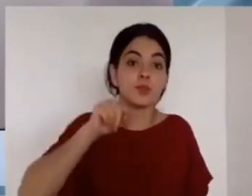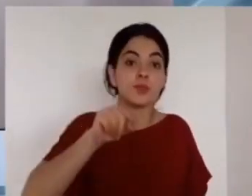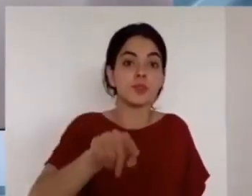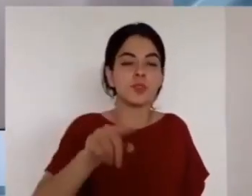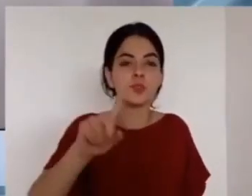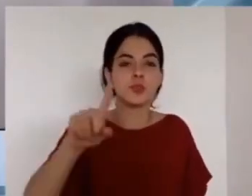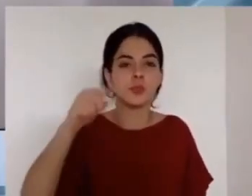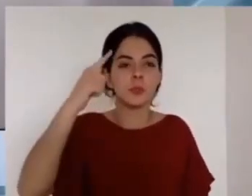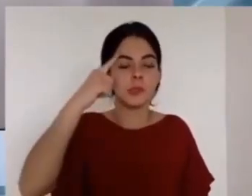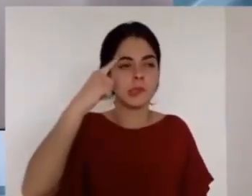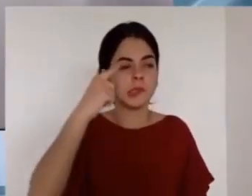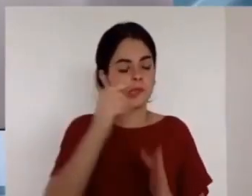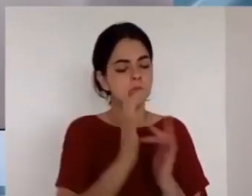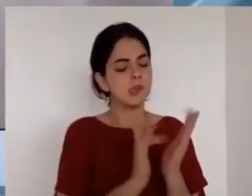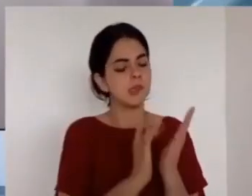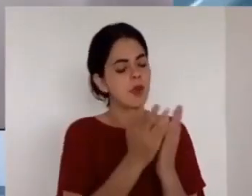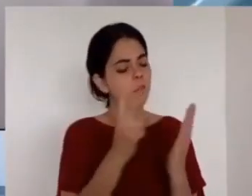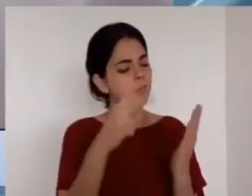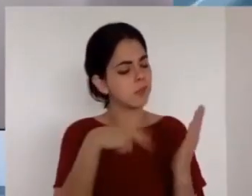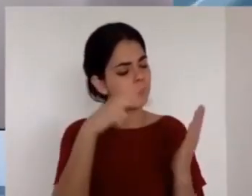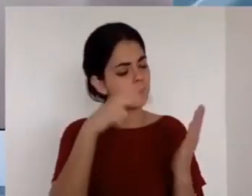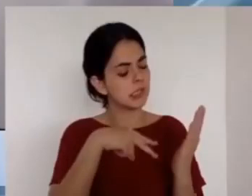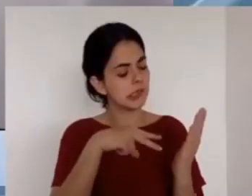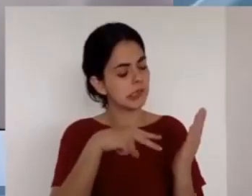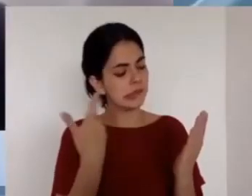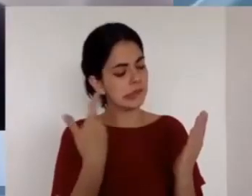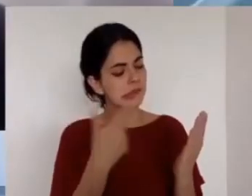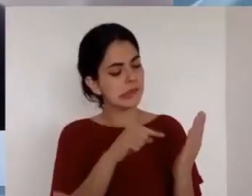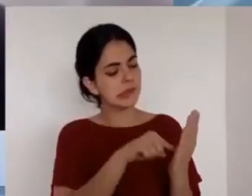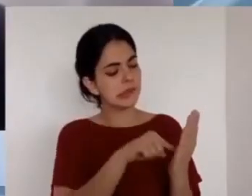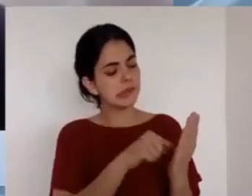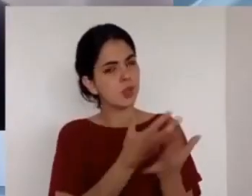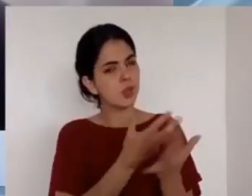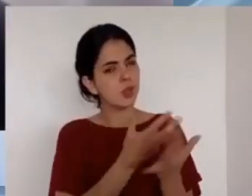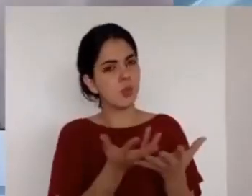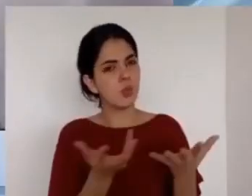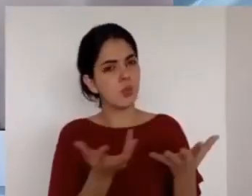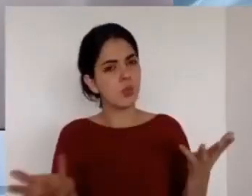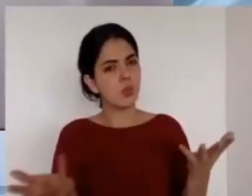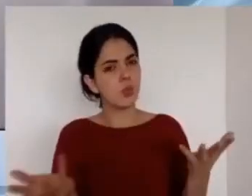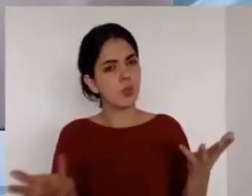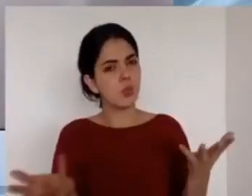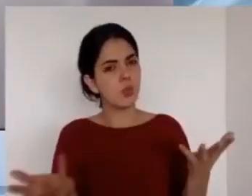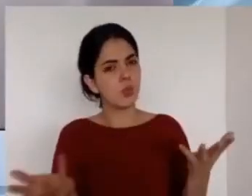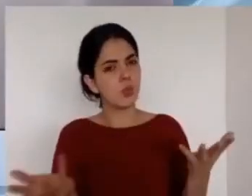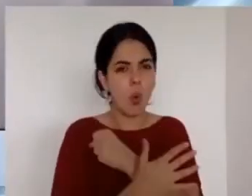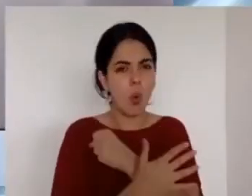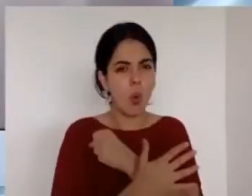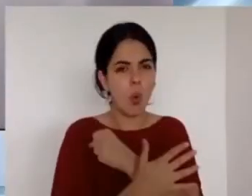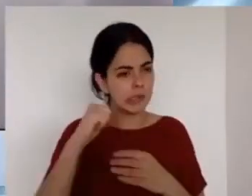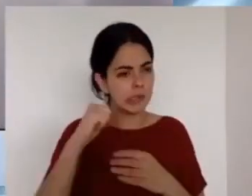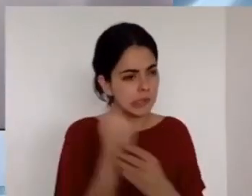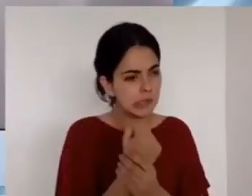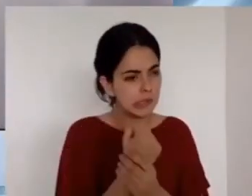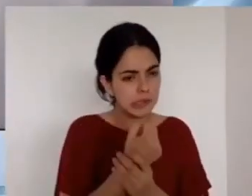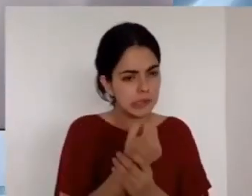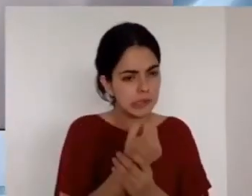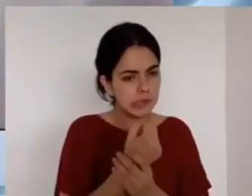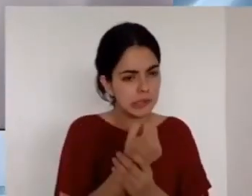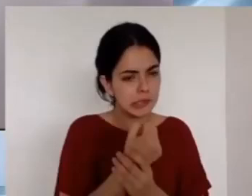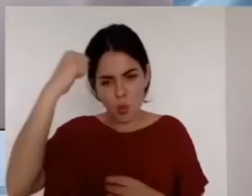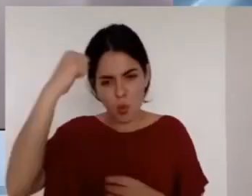Eliseo bueno esos hombres todos vivieron antes del